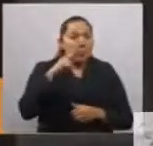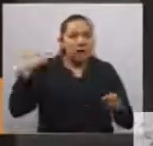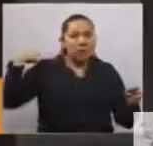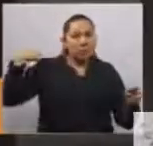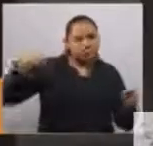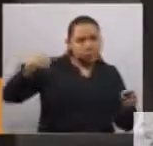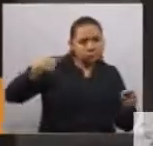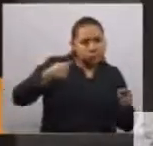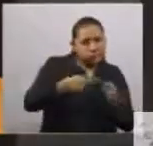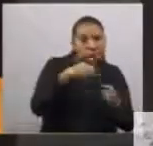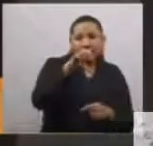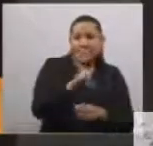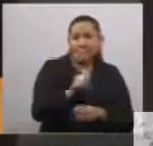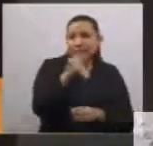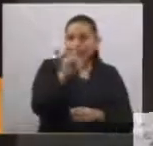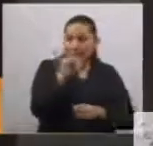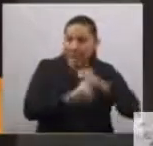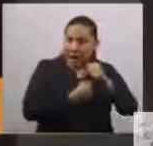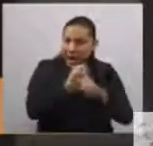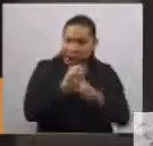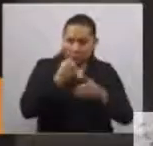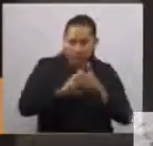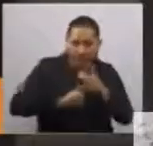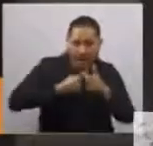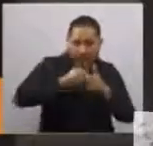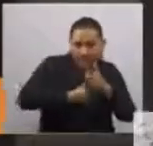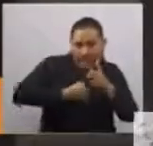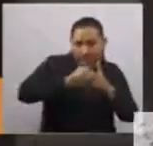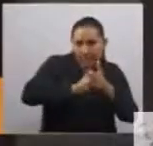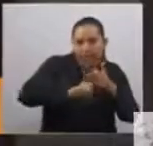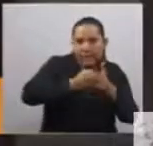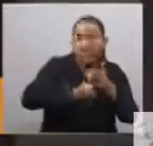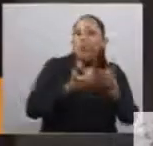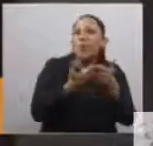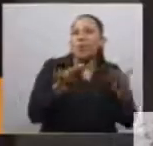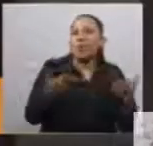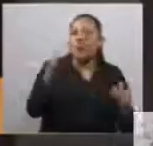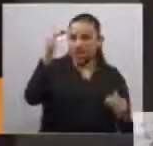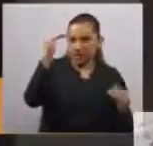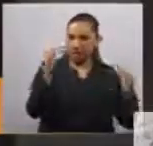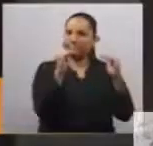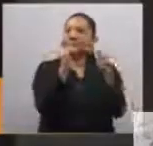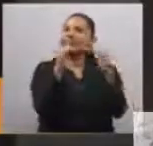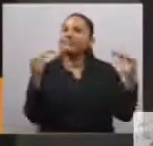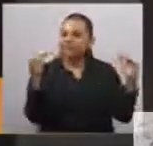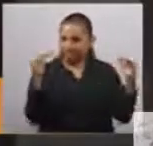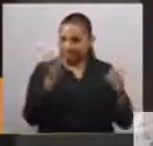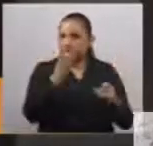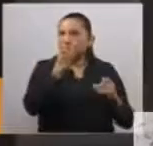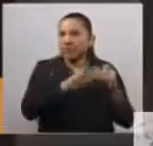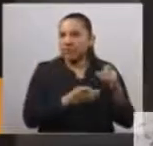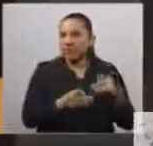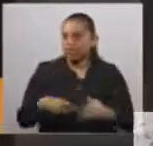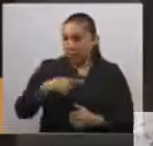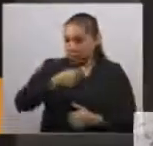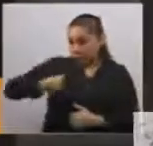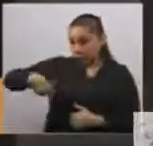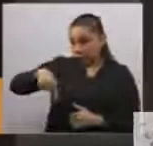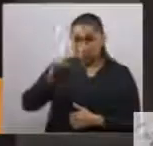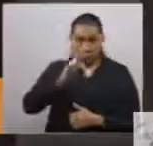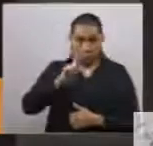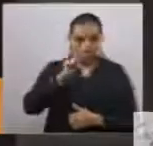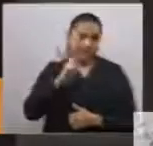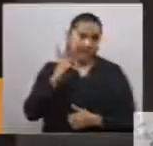67 años para llegar a donde nos encontramos ahora. Quienes somos legisladoras, sin excepción, nos